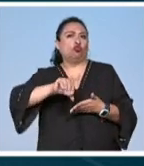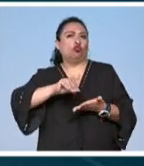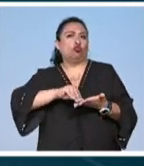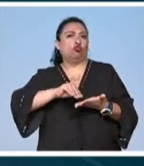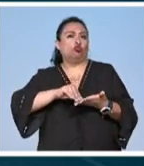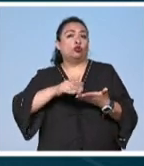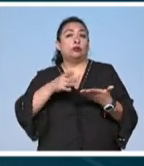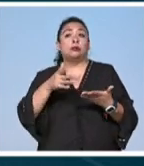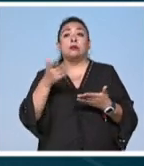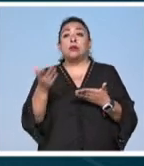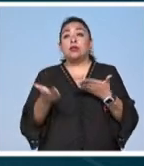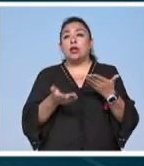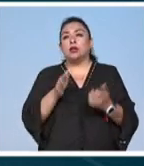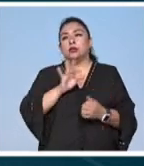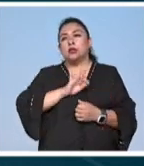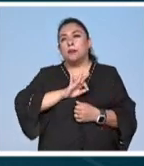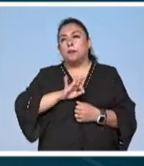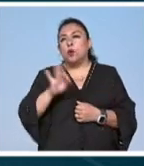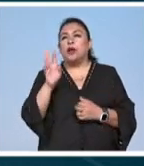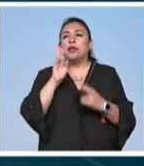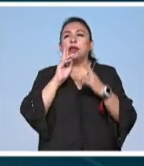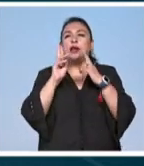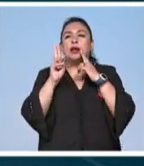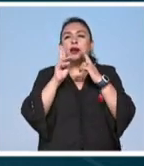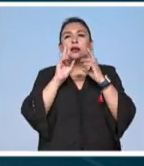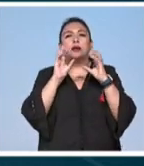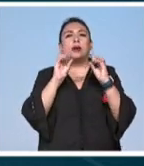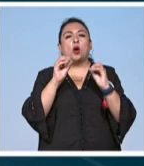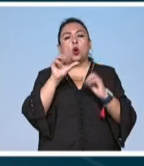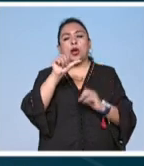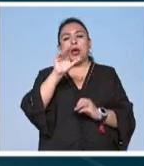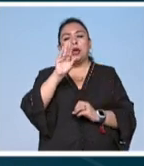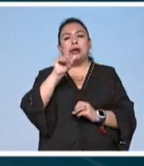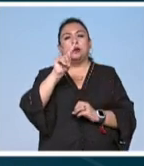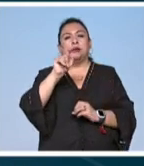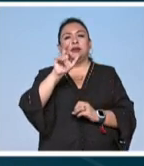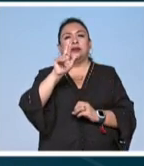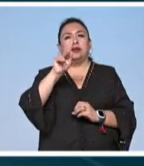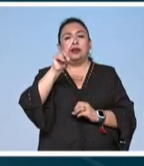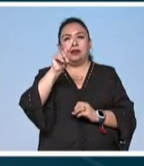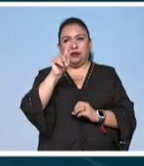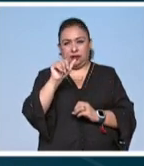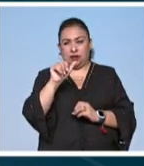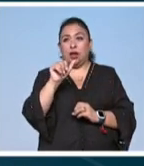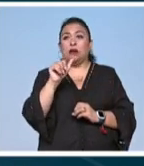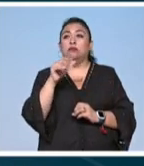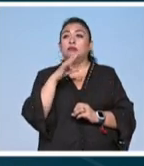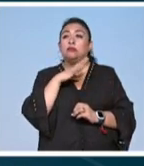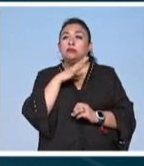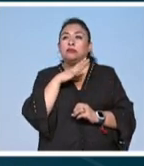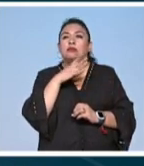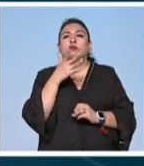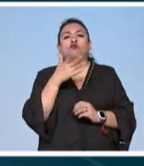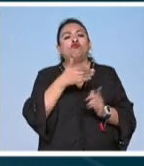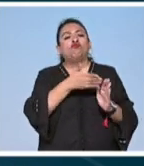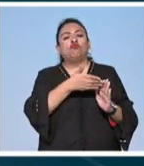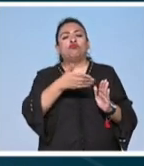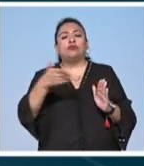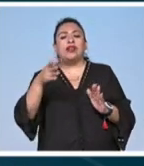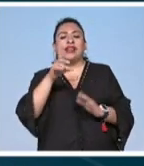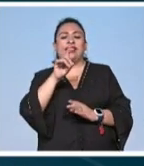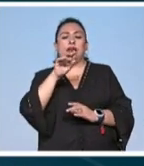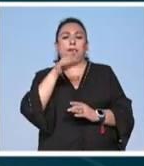la danza puede ser narrativa o puede ser abstracta que lleve como una dramaturgia